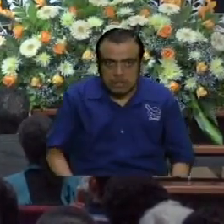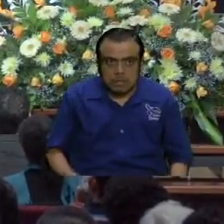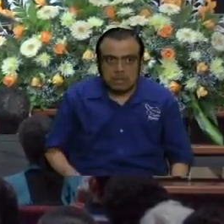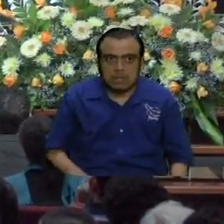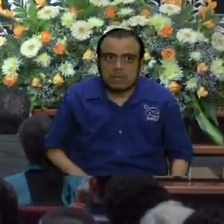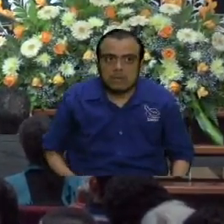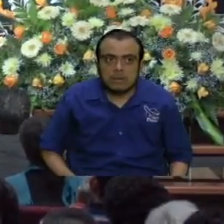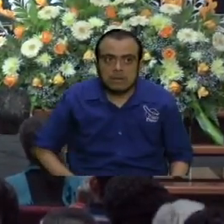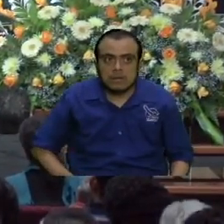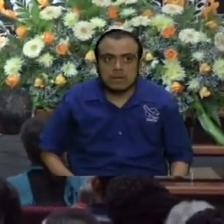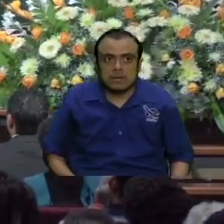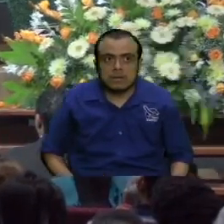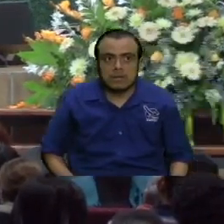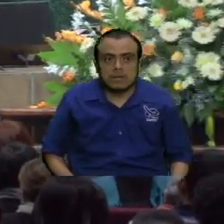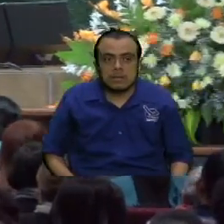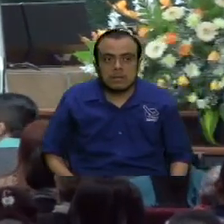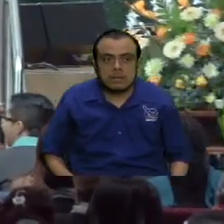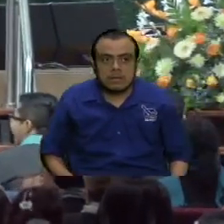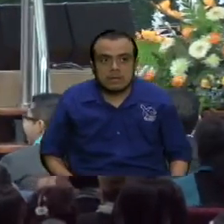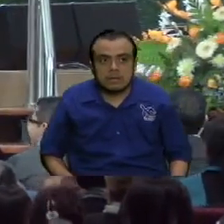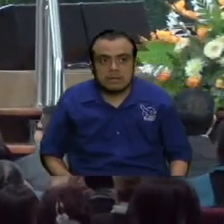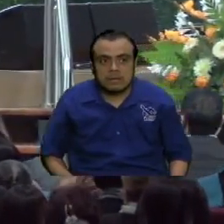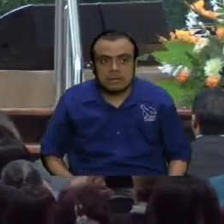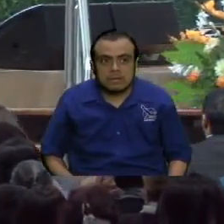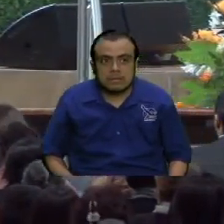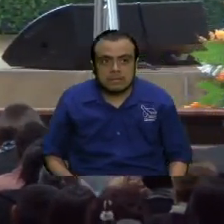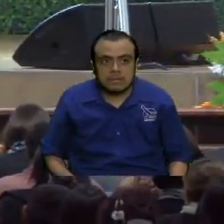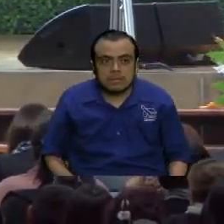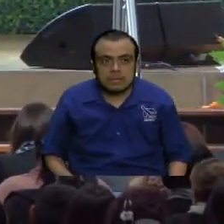Bueno, pero tampoco Judas se bajó. Pero sigamos acá.